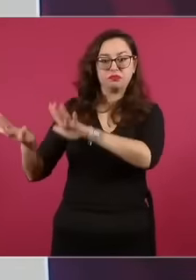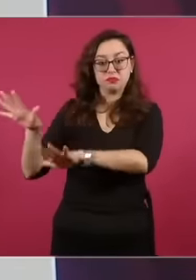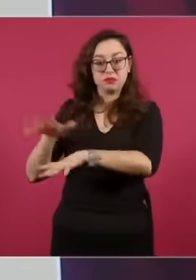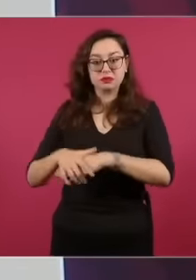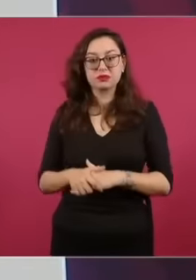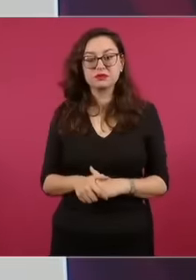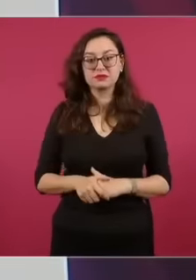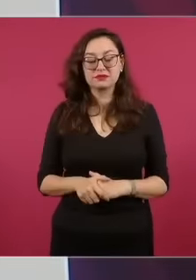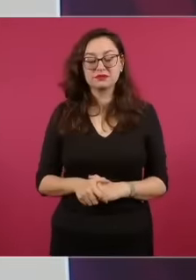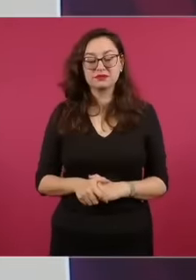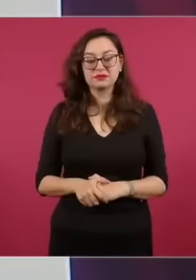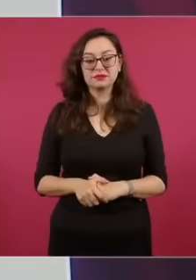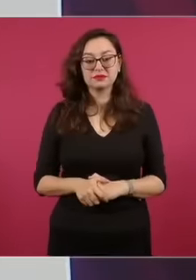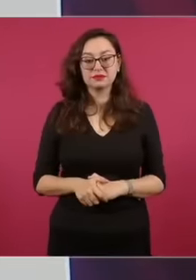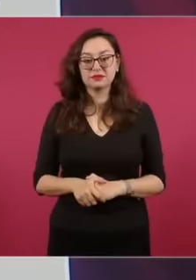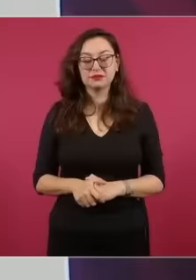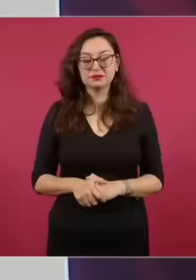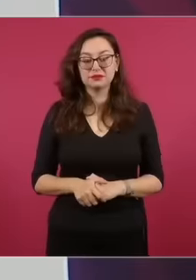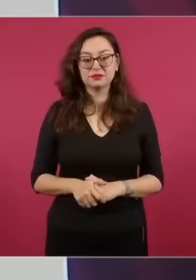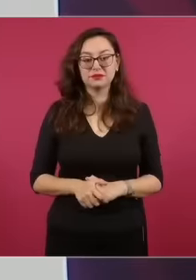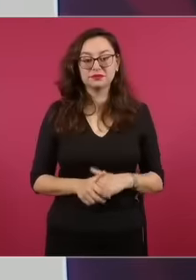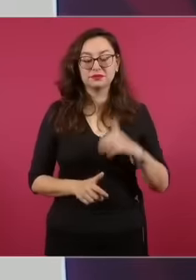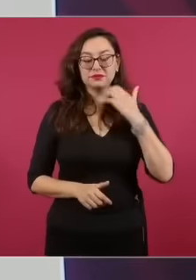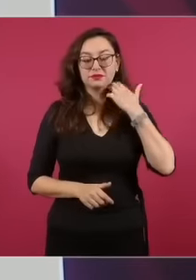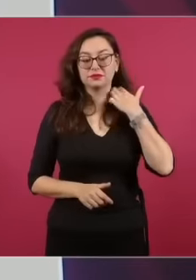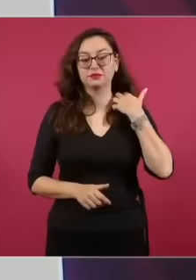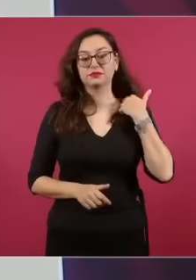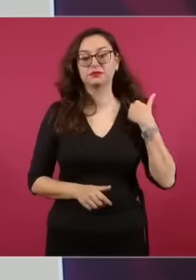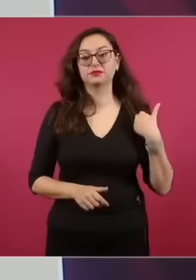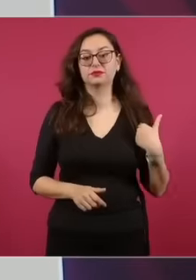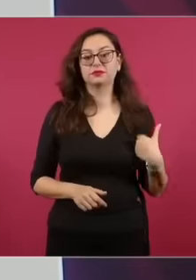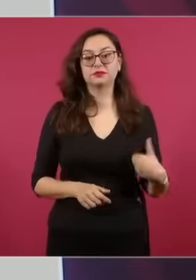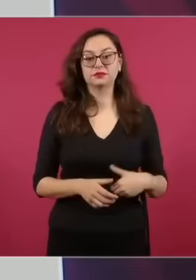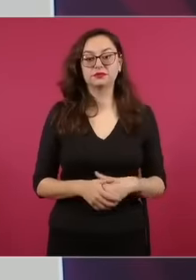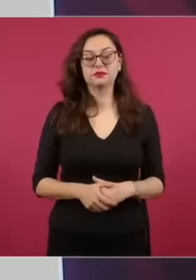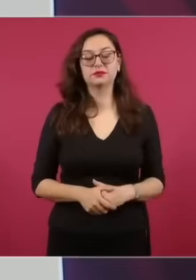opuestos del conservadurismo